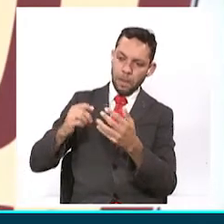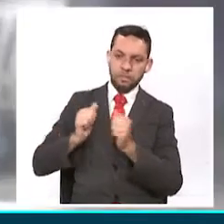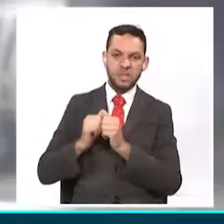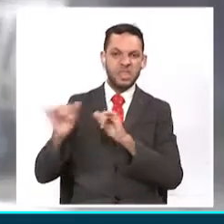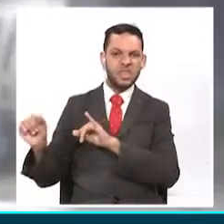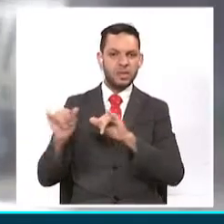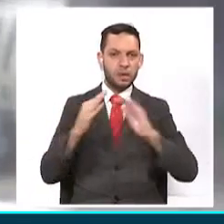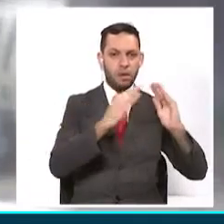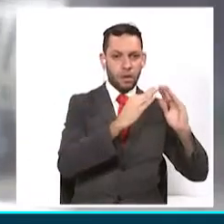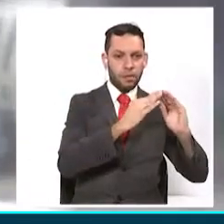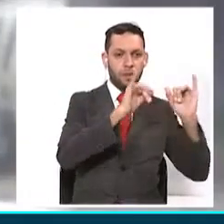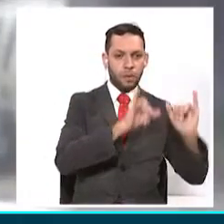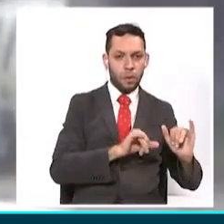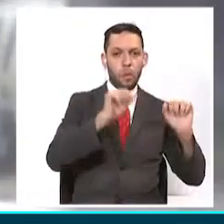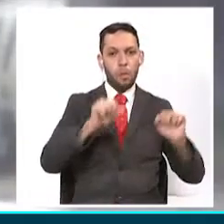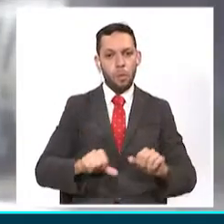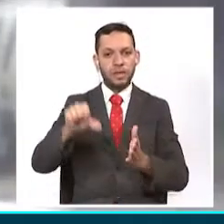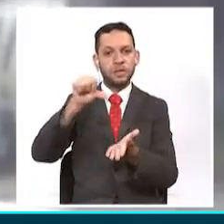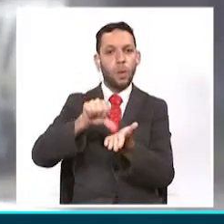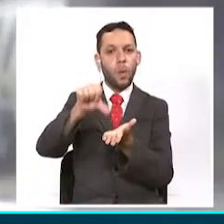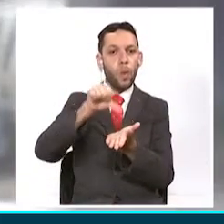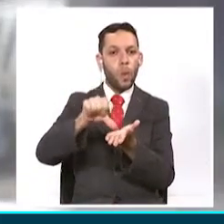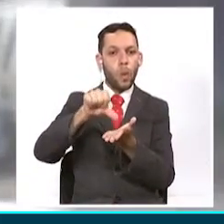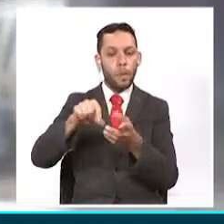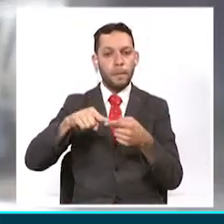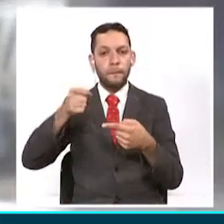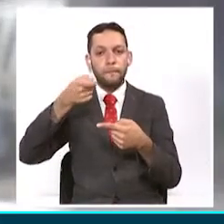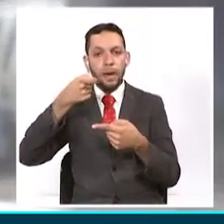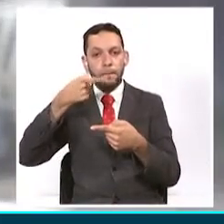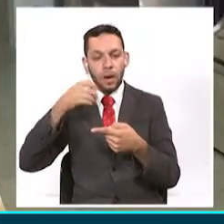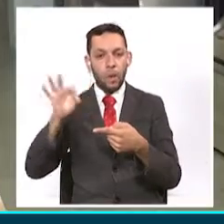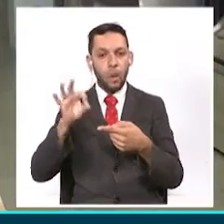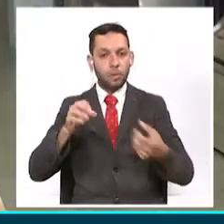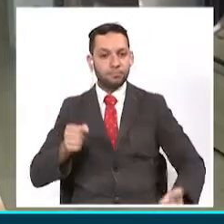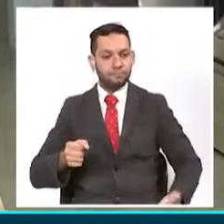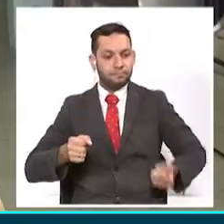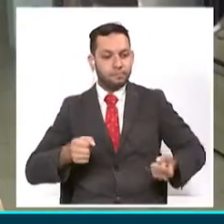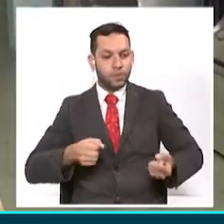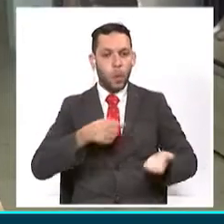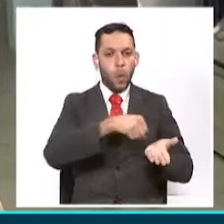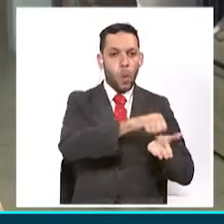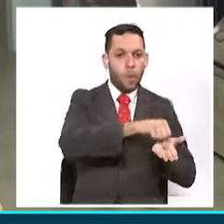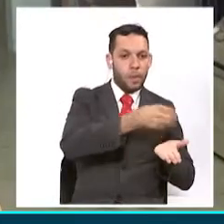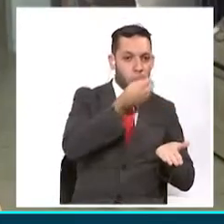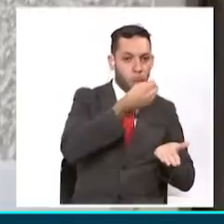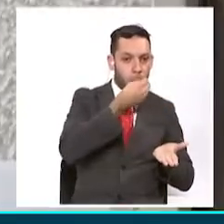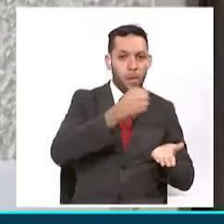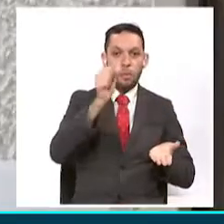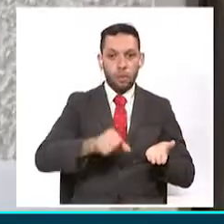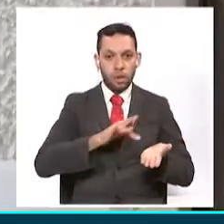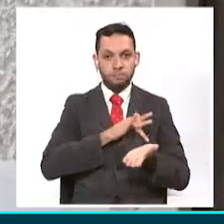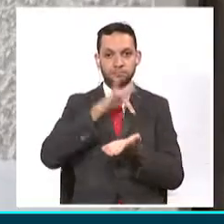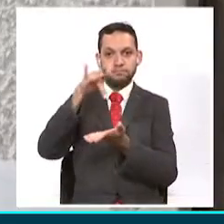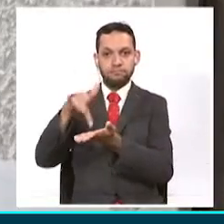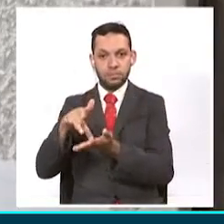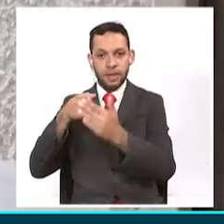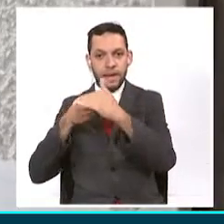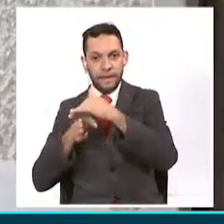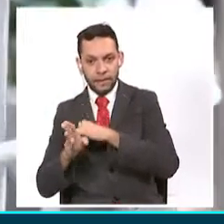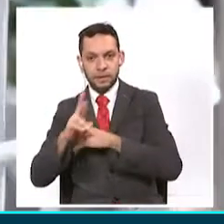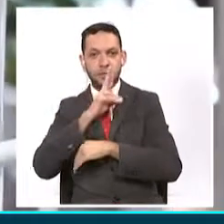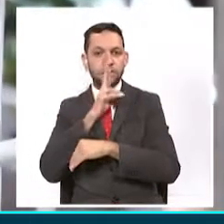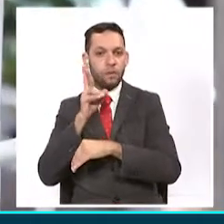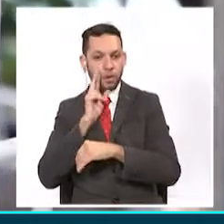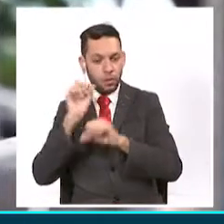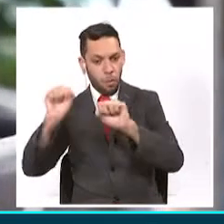se autoriza ir a comprar medicamentos o abastecerse a un supermercado, los ciudadanos podrían salir a un restaurante con medidas rigurosas